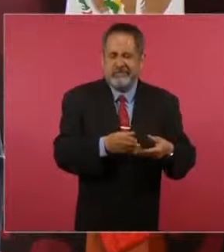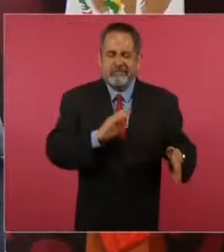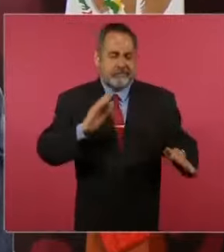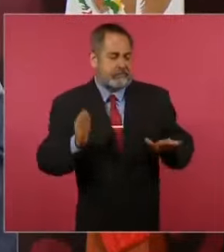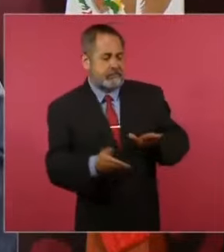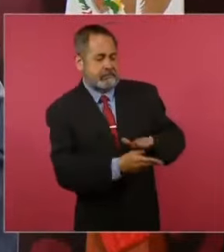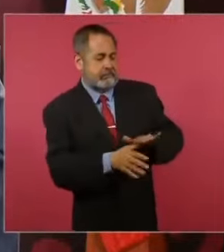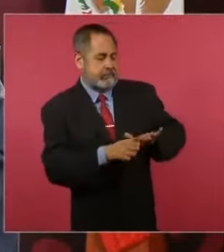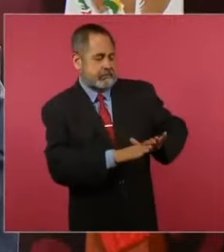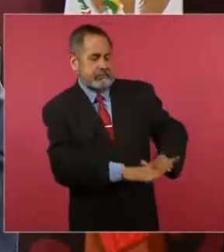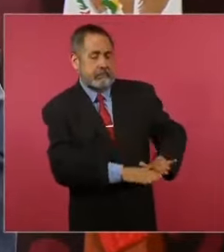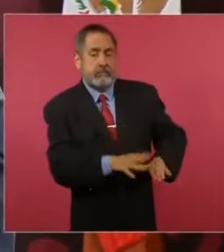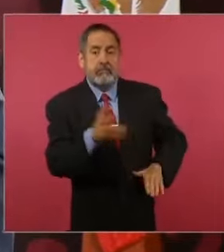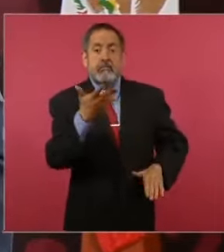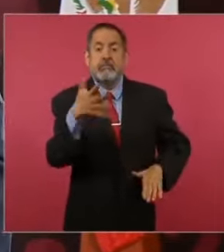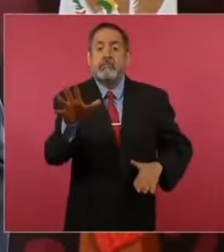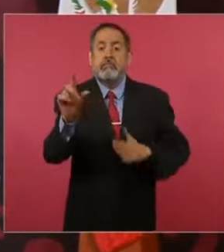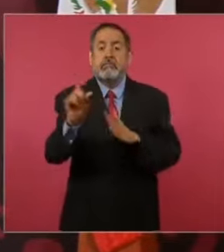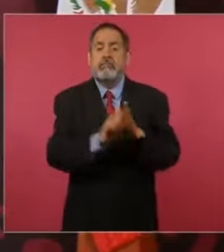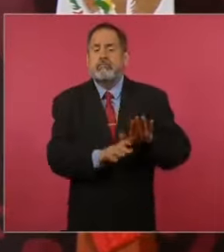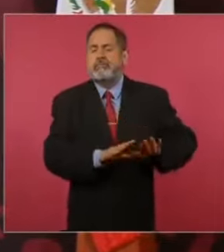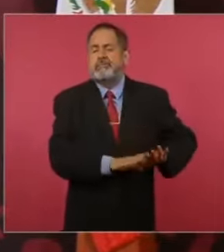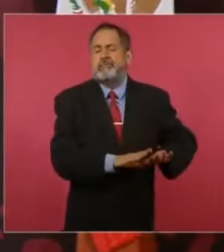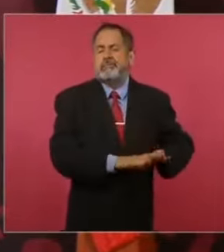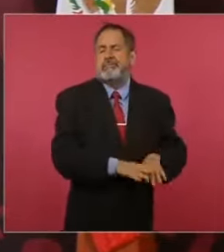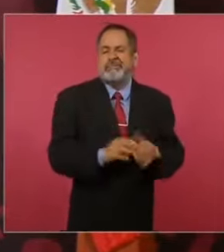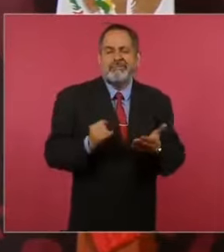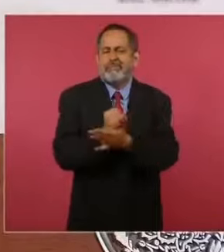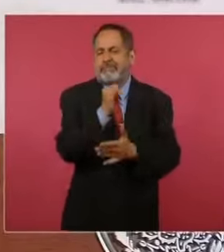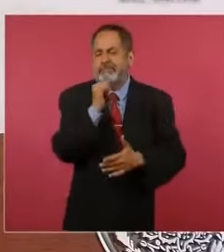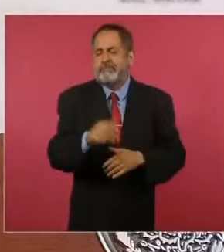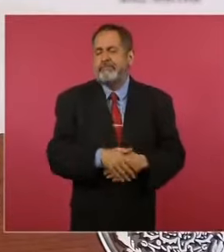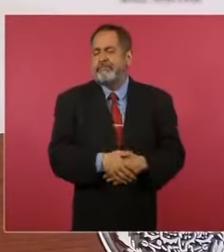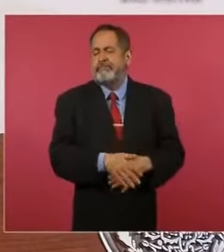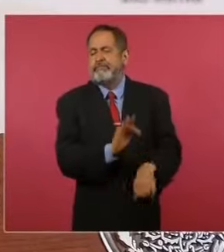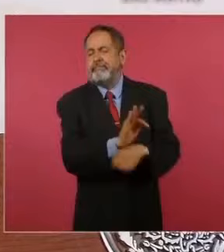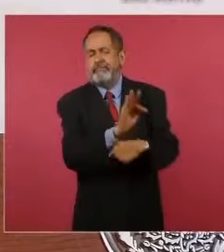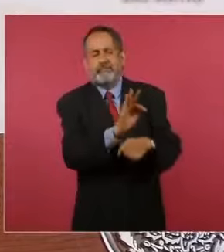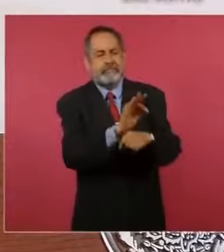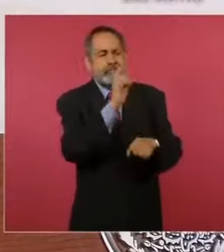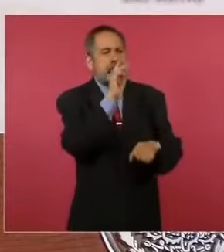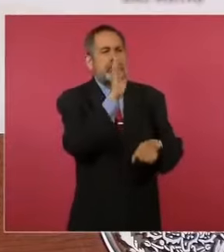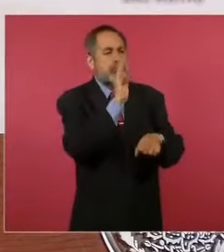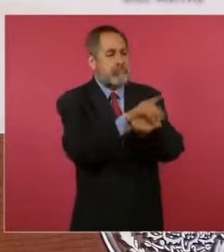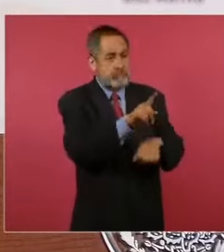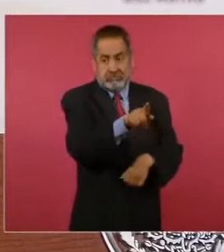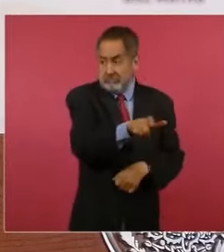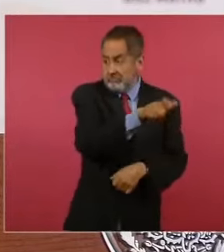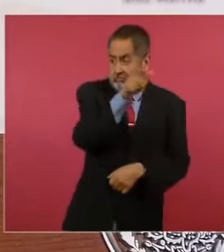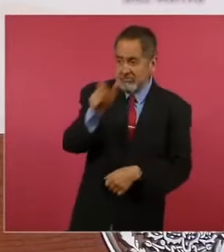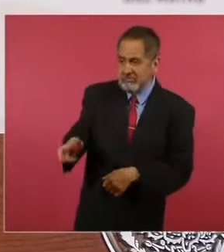para proteger a una empresa que tiene que pagar,